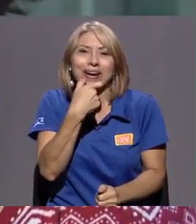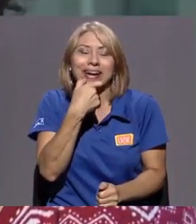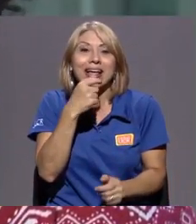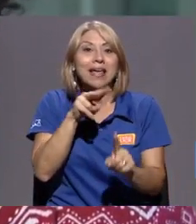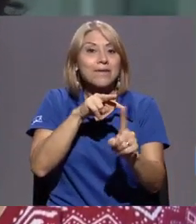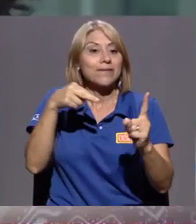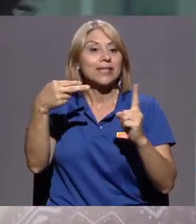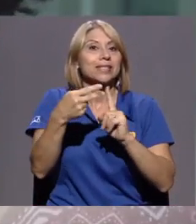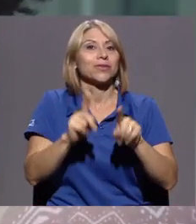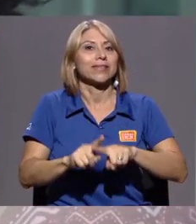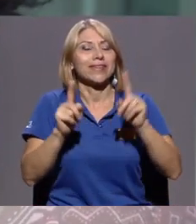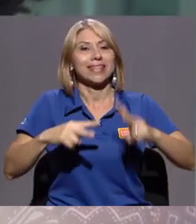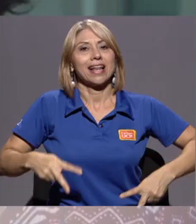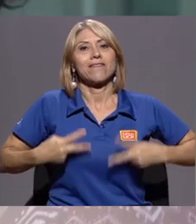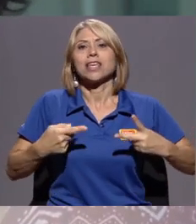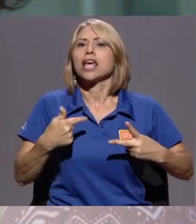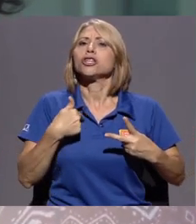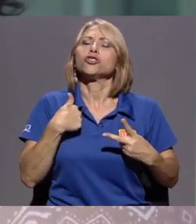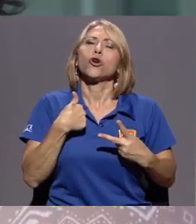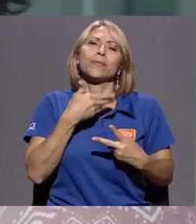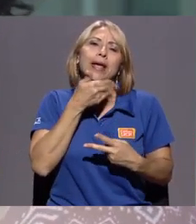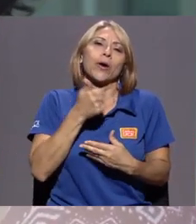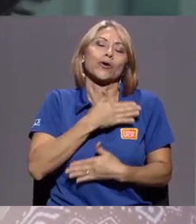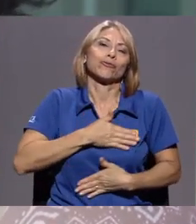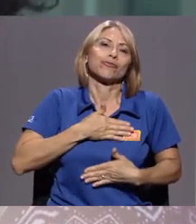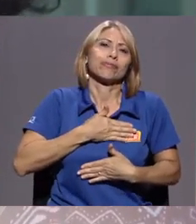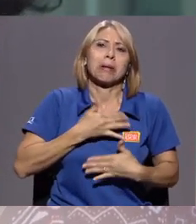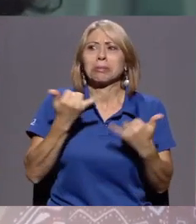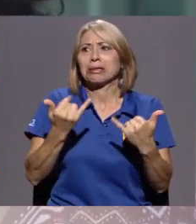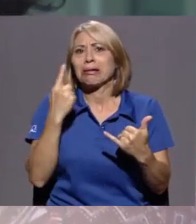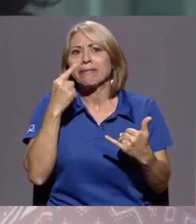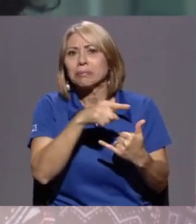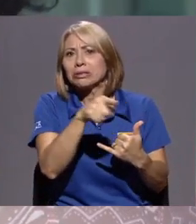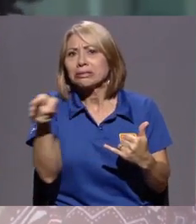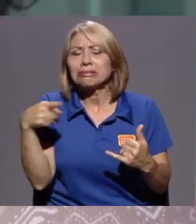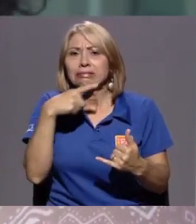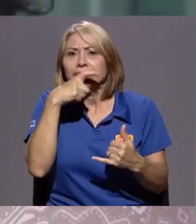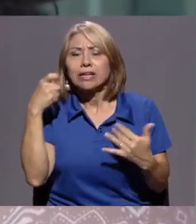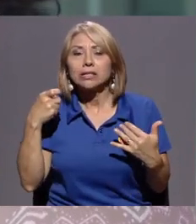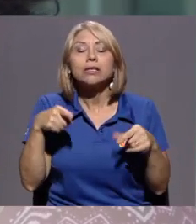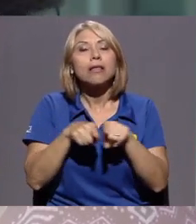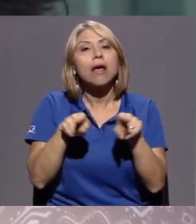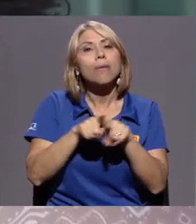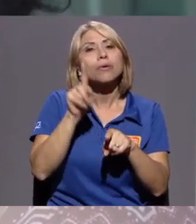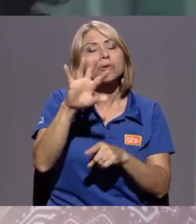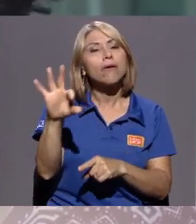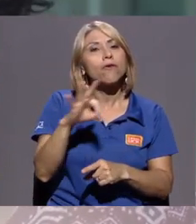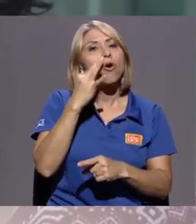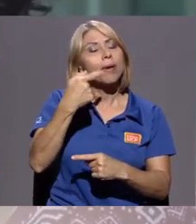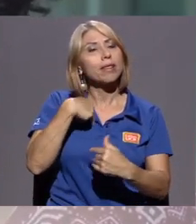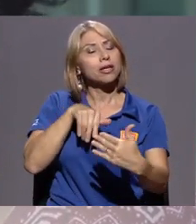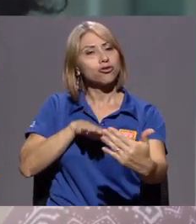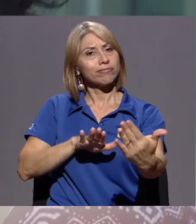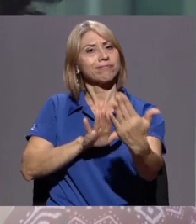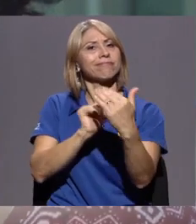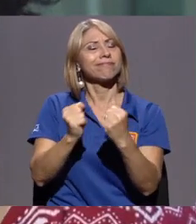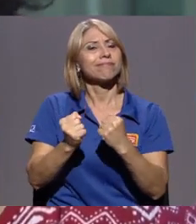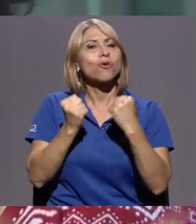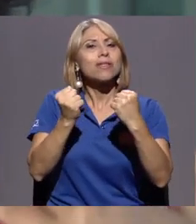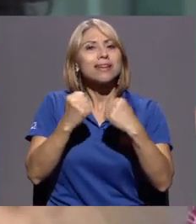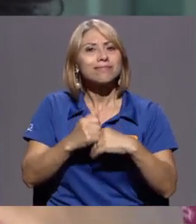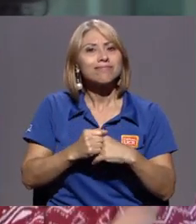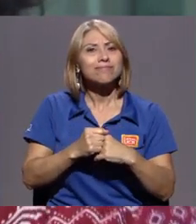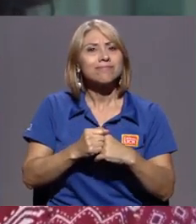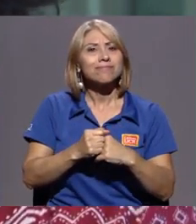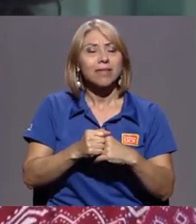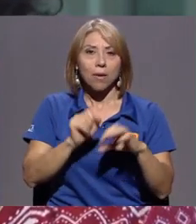pasarla mejor con tantas cosas feas que vemos todo el tiempo. Y aparte es una forma de enfrentarme al poder y